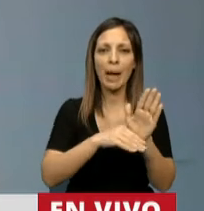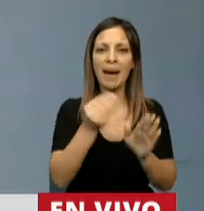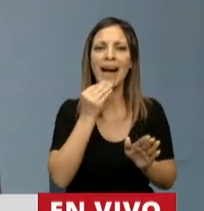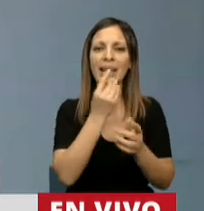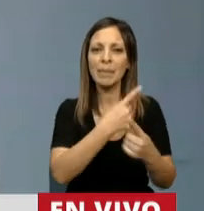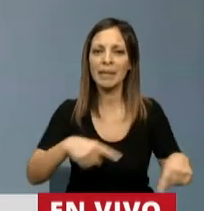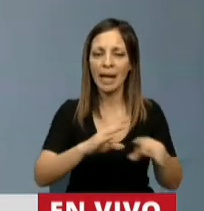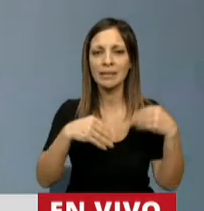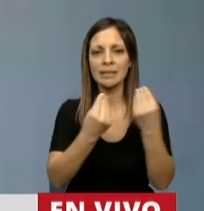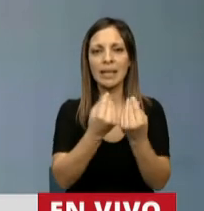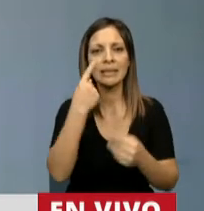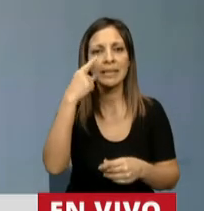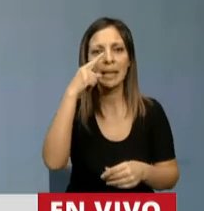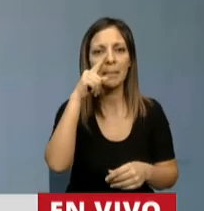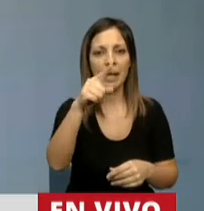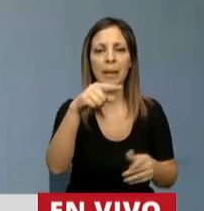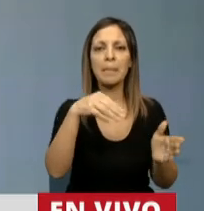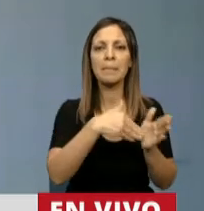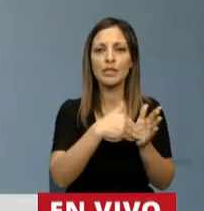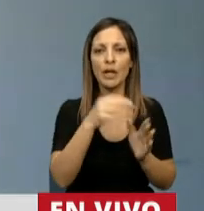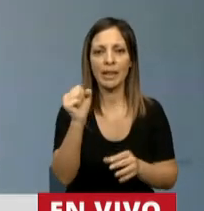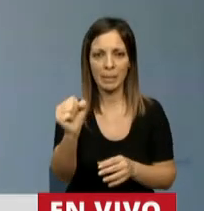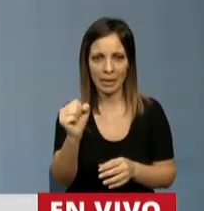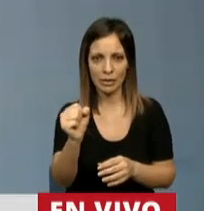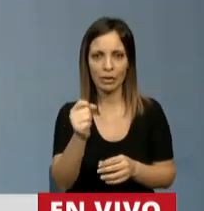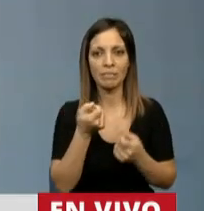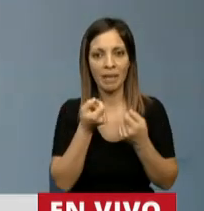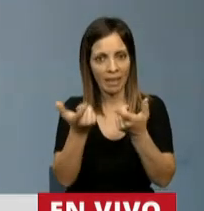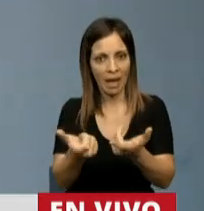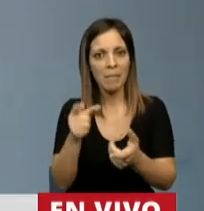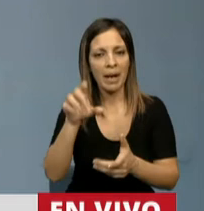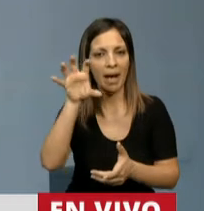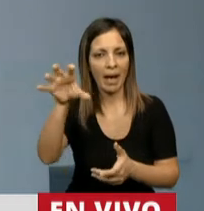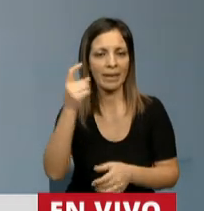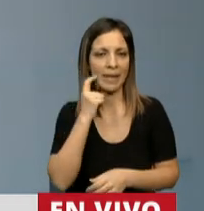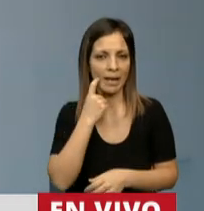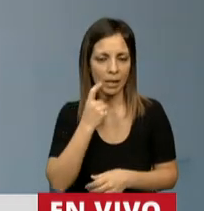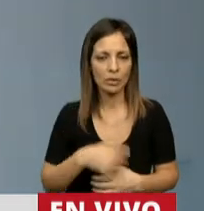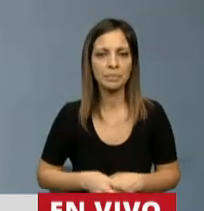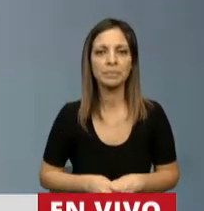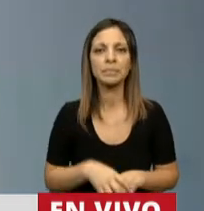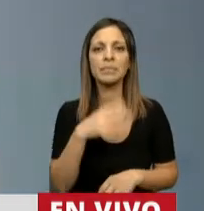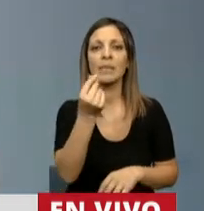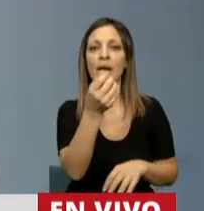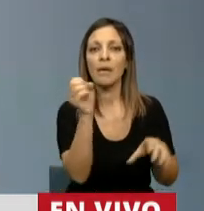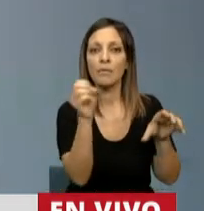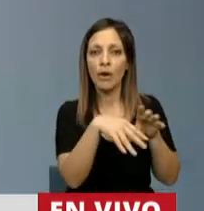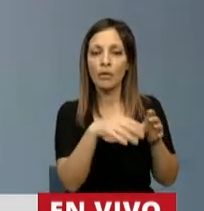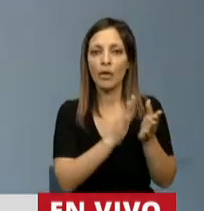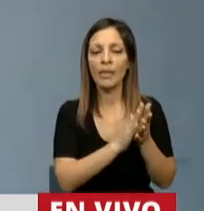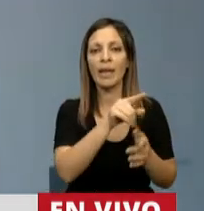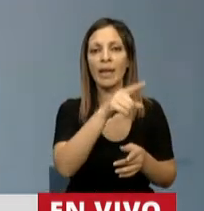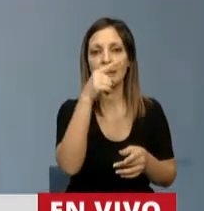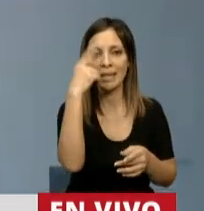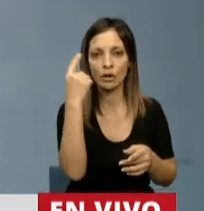casi 7.000 millones de pesos han llegado a la provincia de Entre Ríos. Lo que son los fondos de ATN,